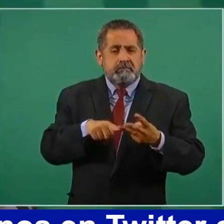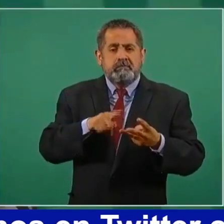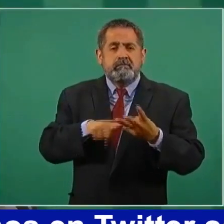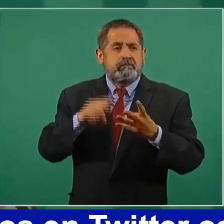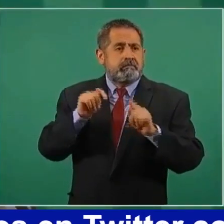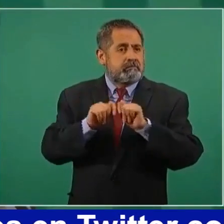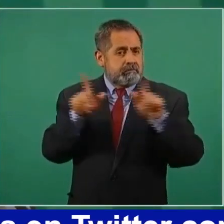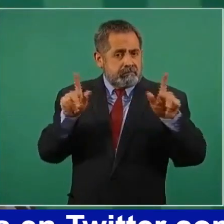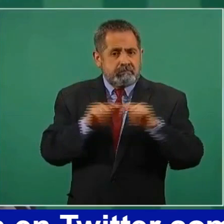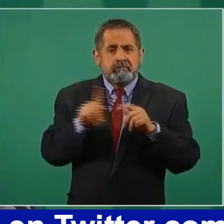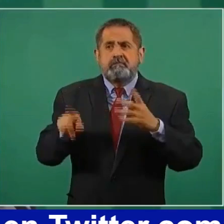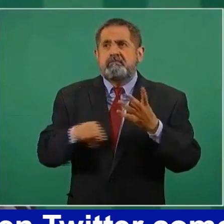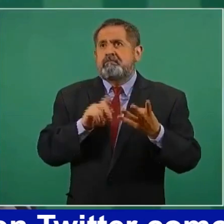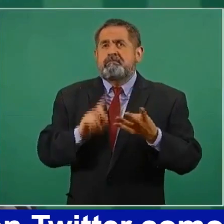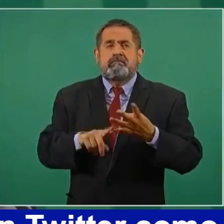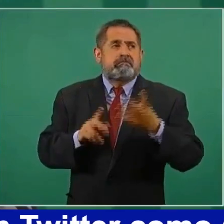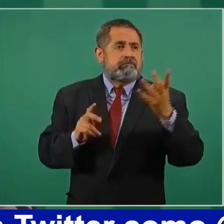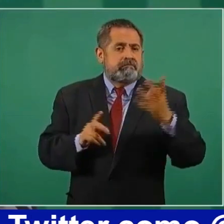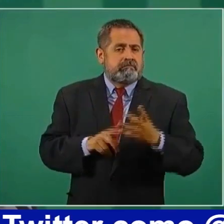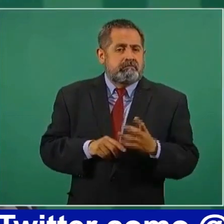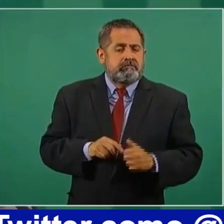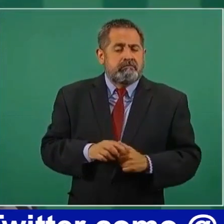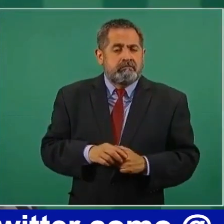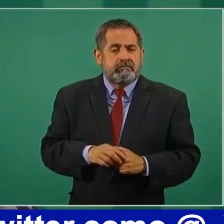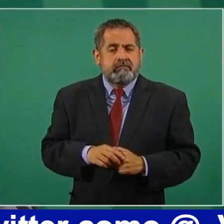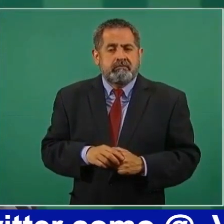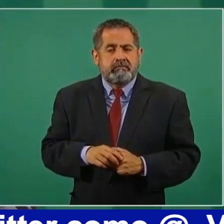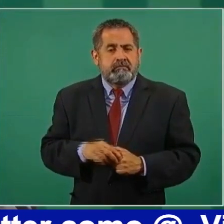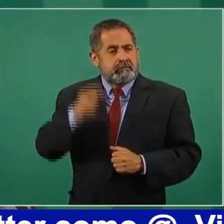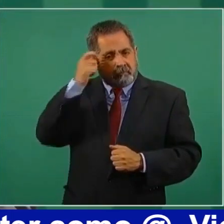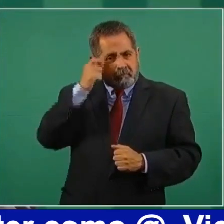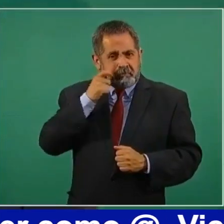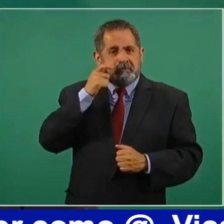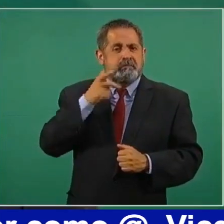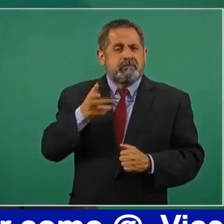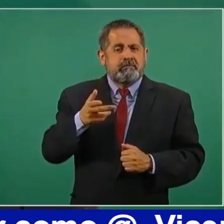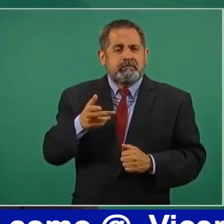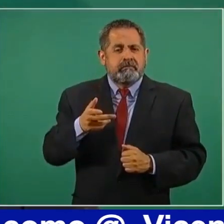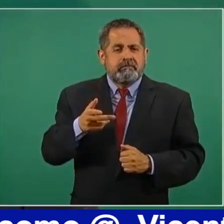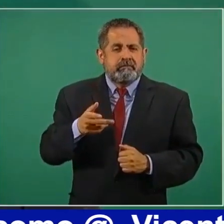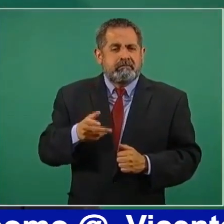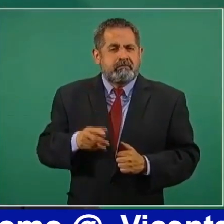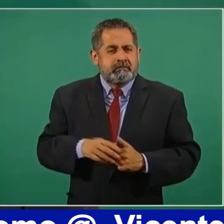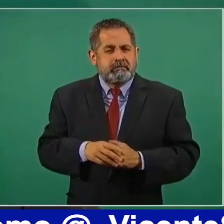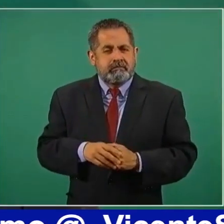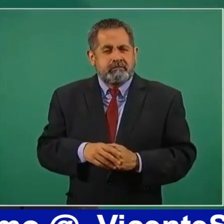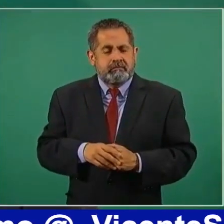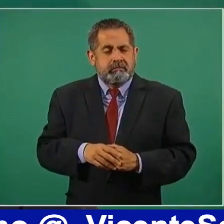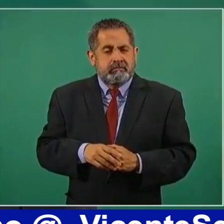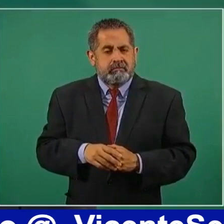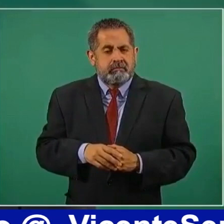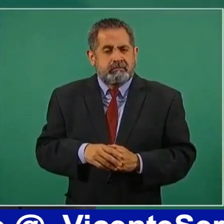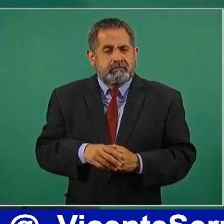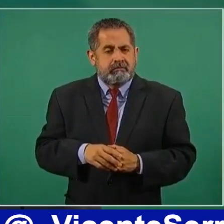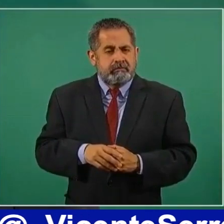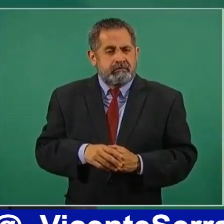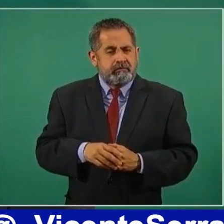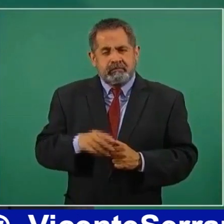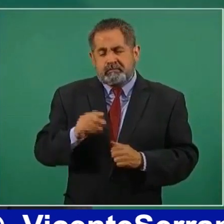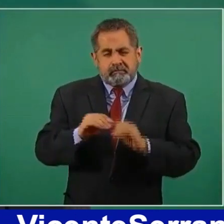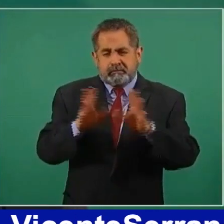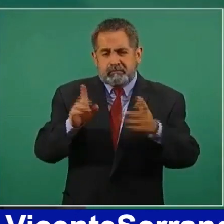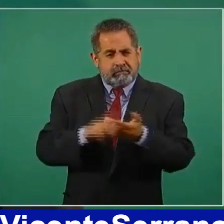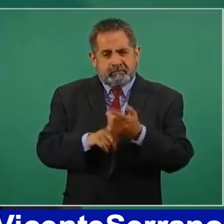Eras Cruz. Los en total. Por ello, es urgente, estos lugareños le piden la